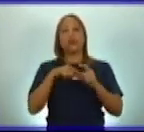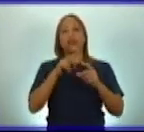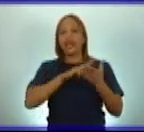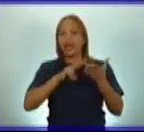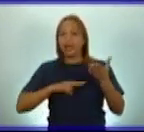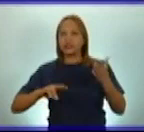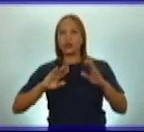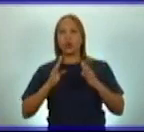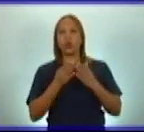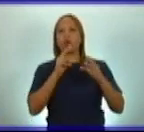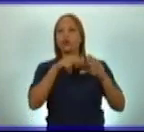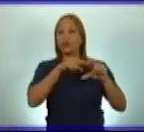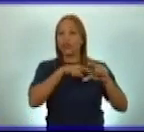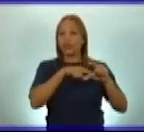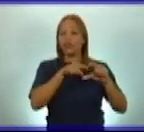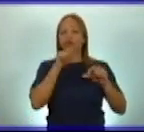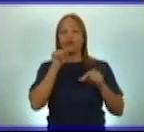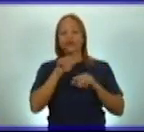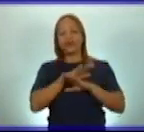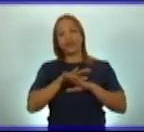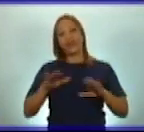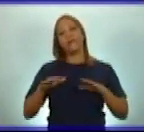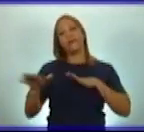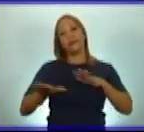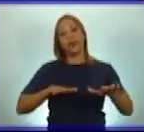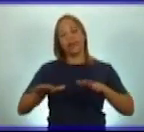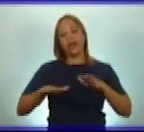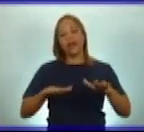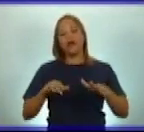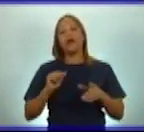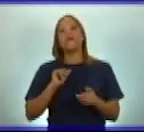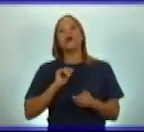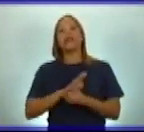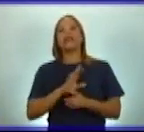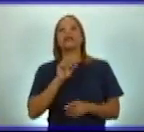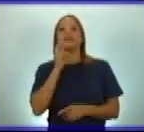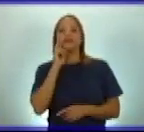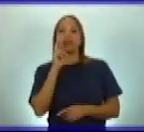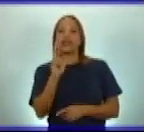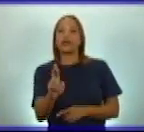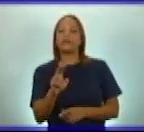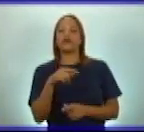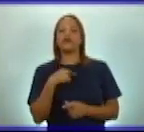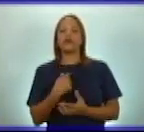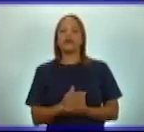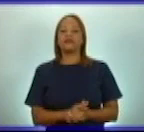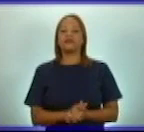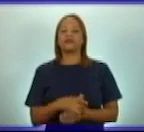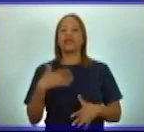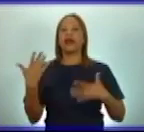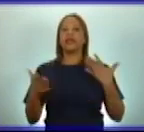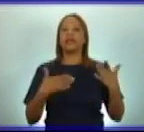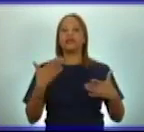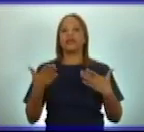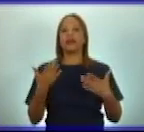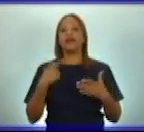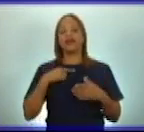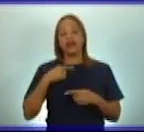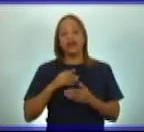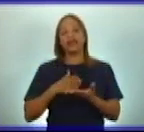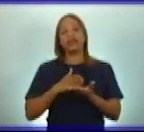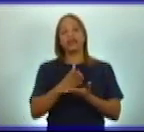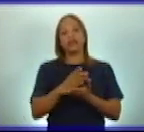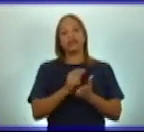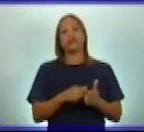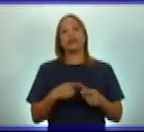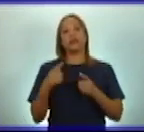estarán preparados para responder las actividades que a continuación le